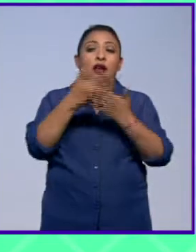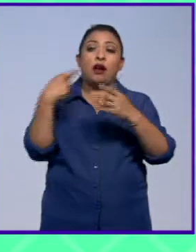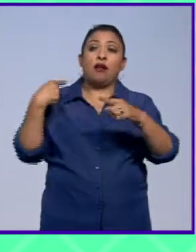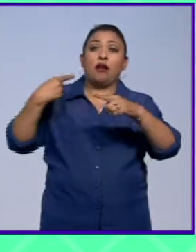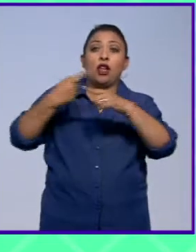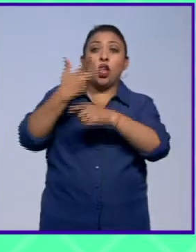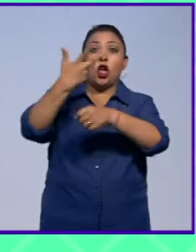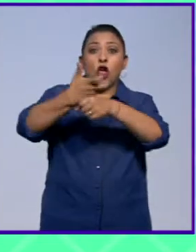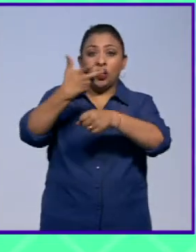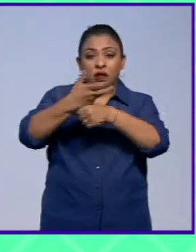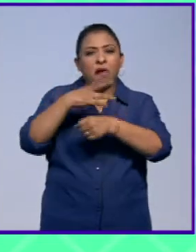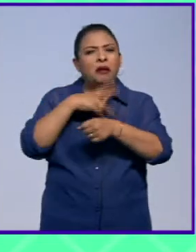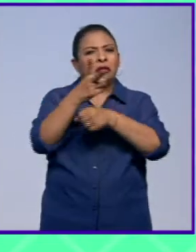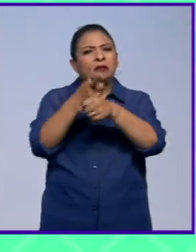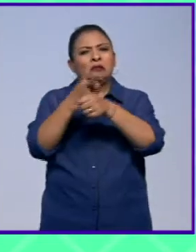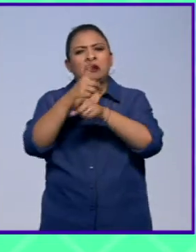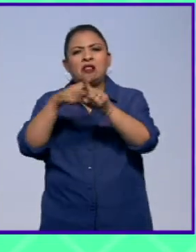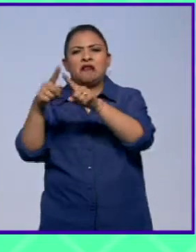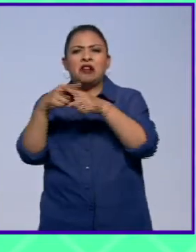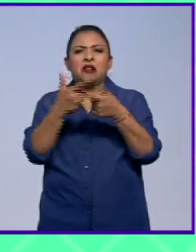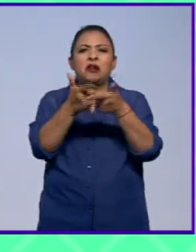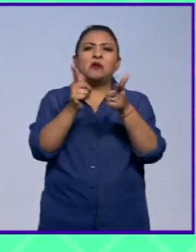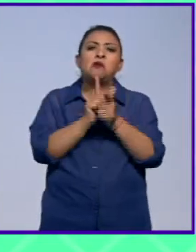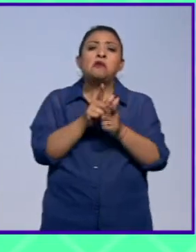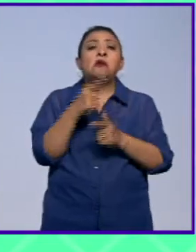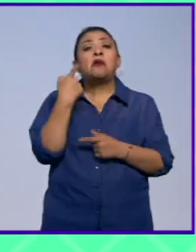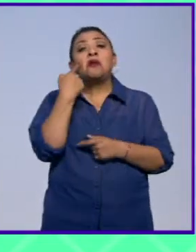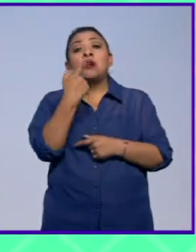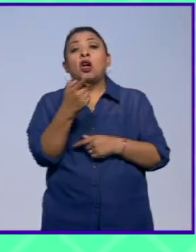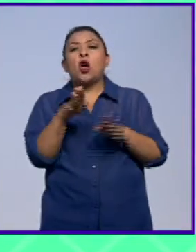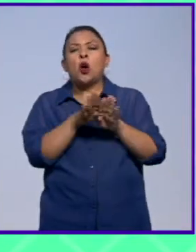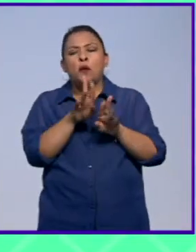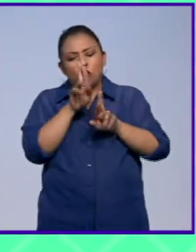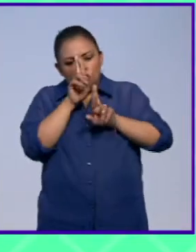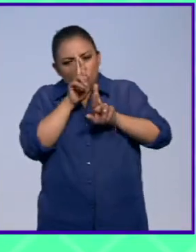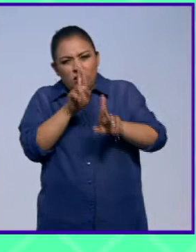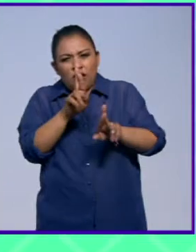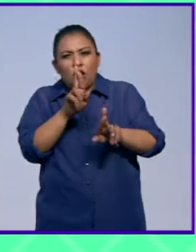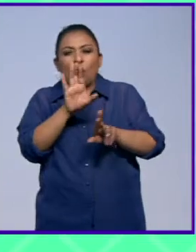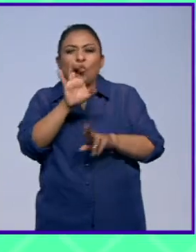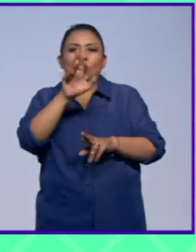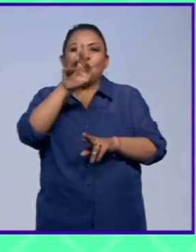edición, ha invitado a muchas bandas que podríamos considerar de culto. Veamos cuáles.